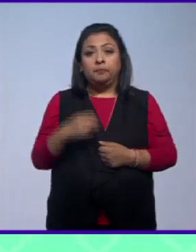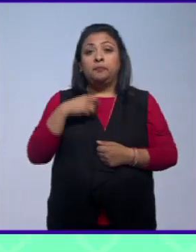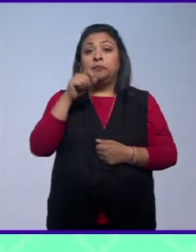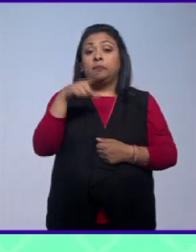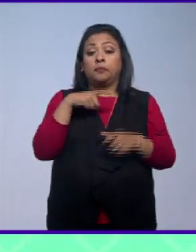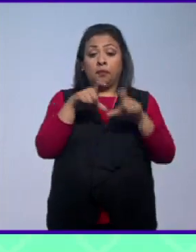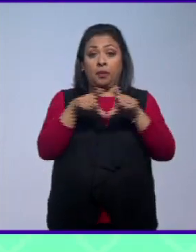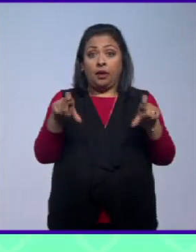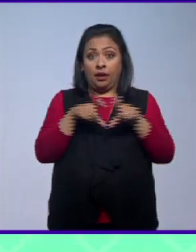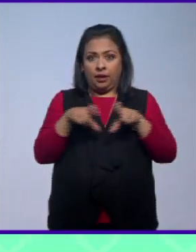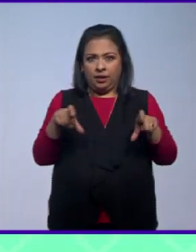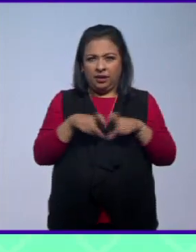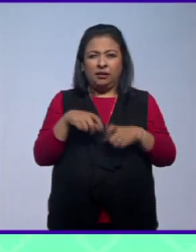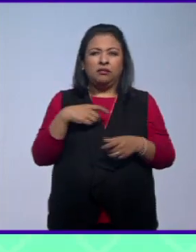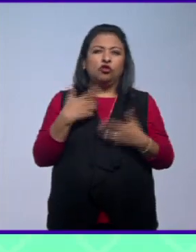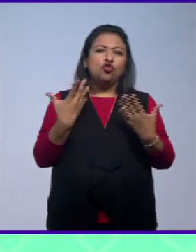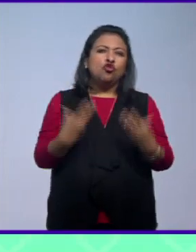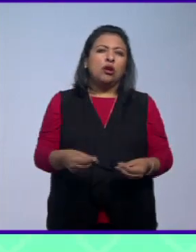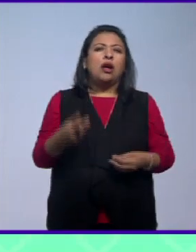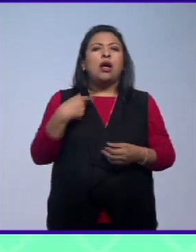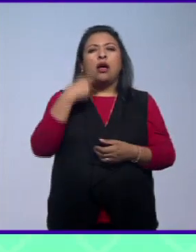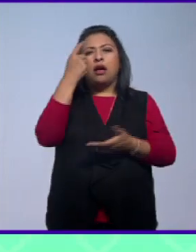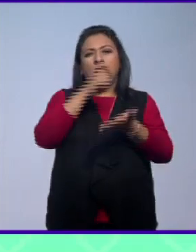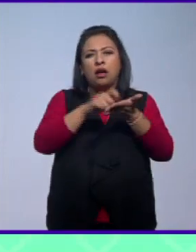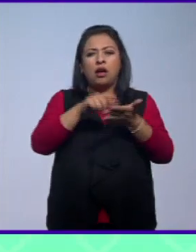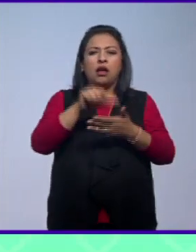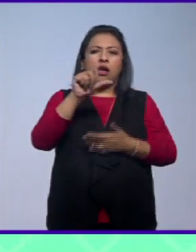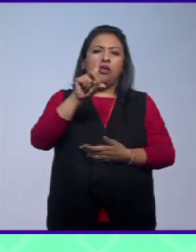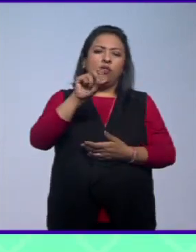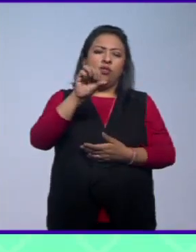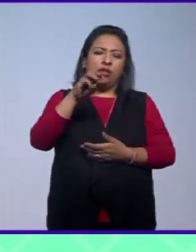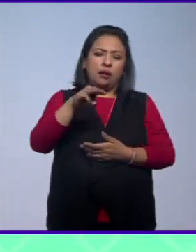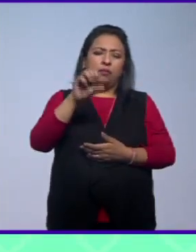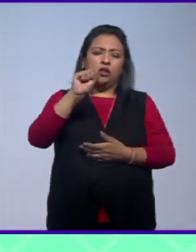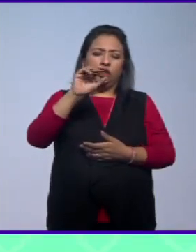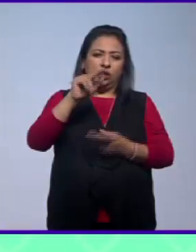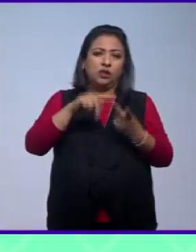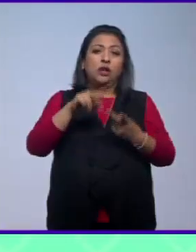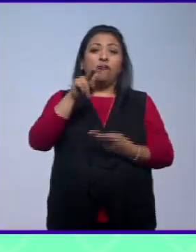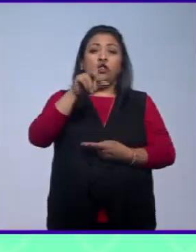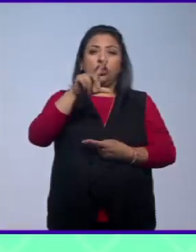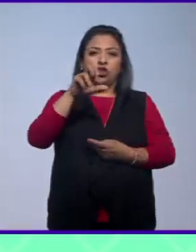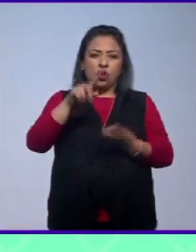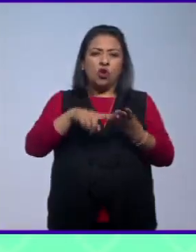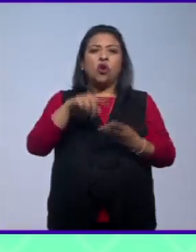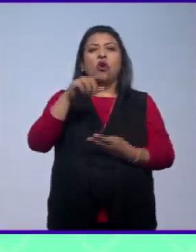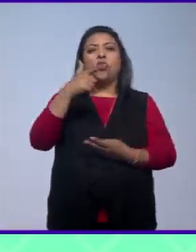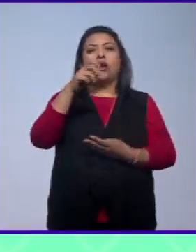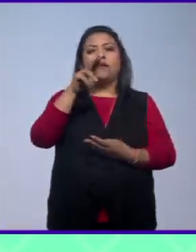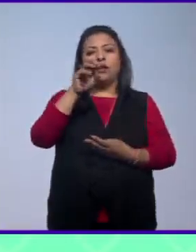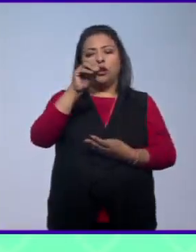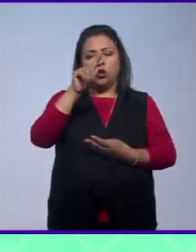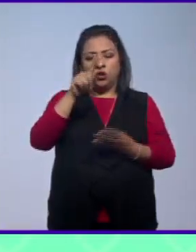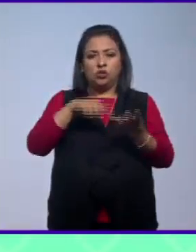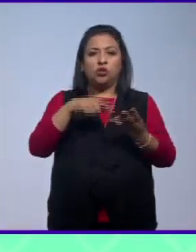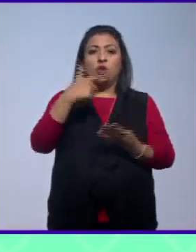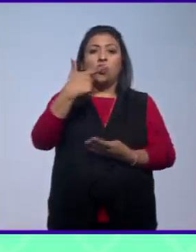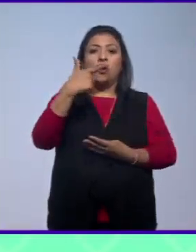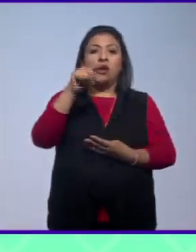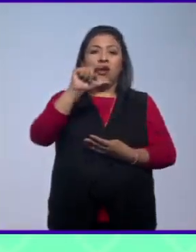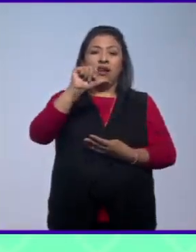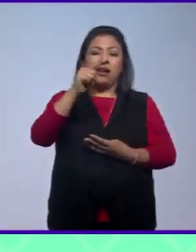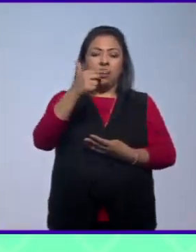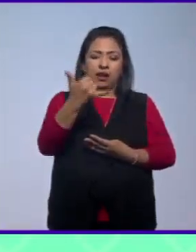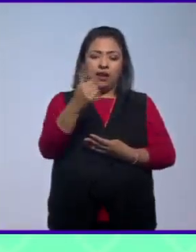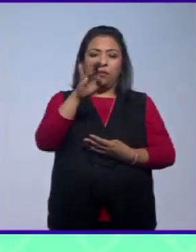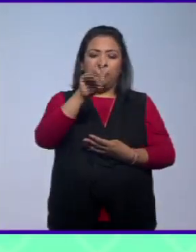de los textos de una treintena de autores como Adam Schimschick Juan Villoro Gabriel Orozco Guy Brett y Sergio